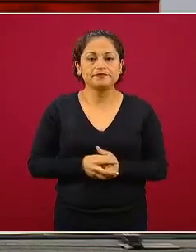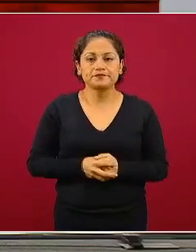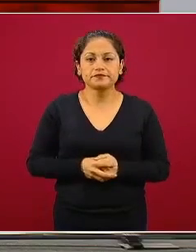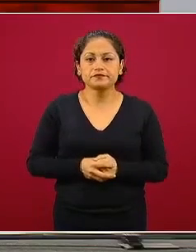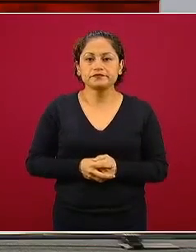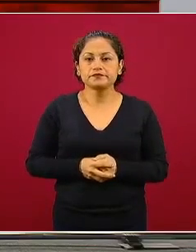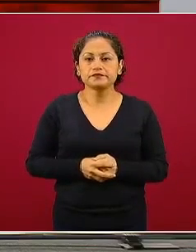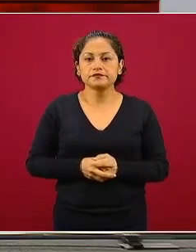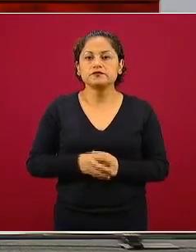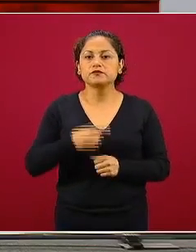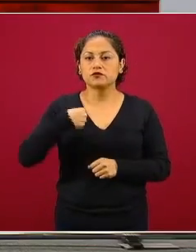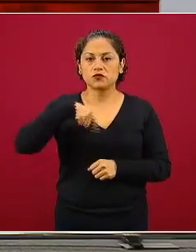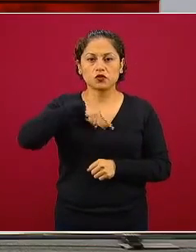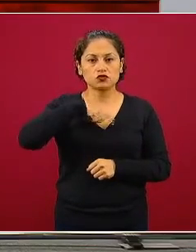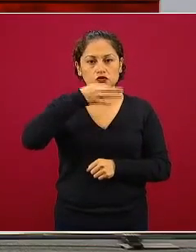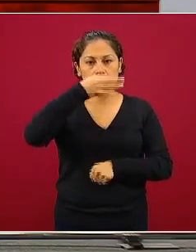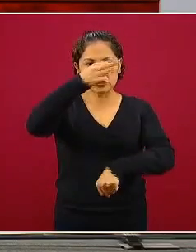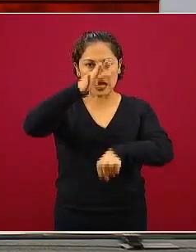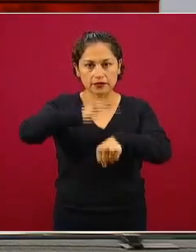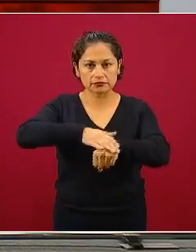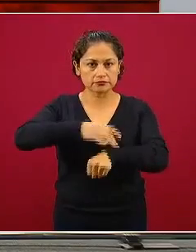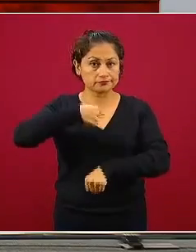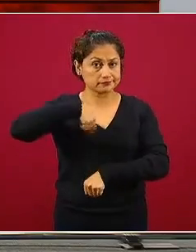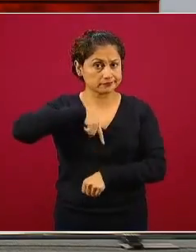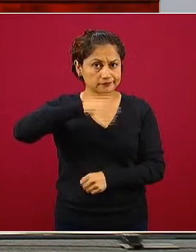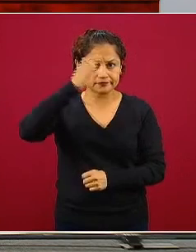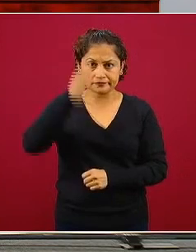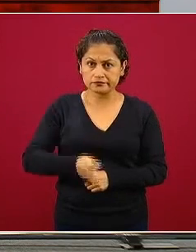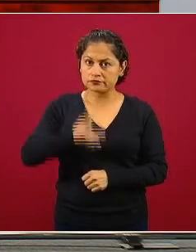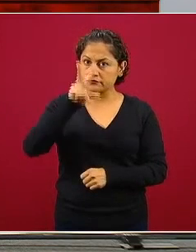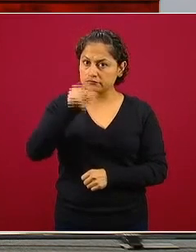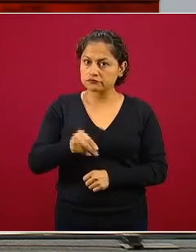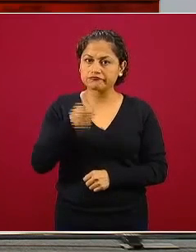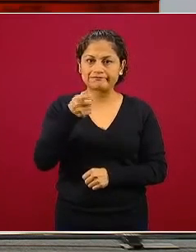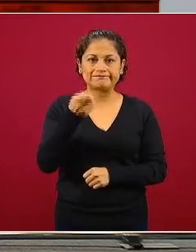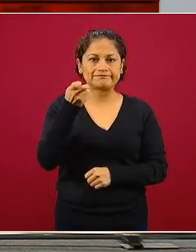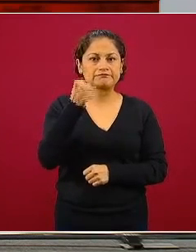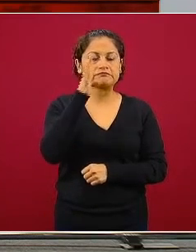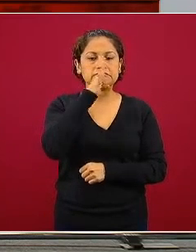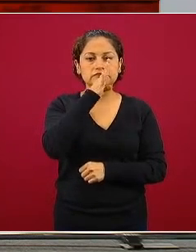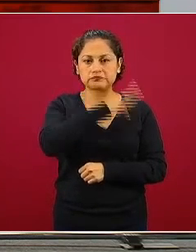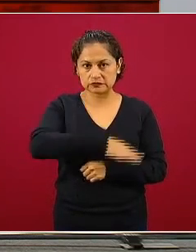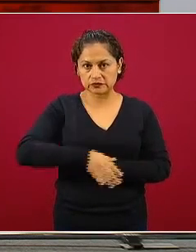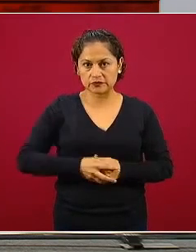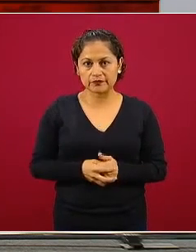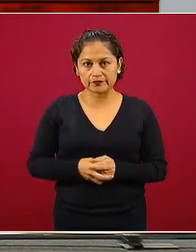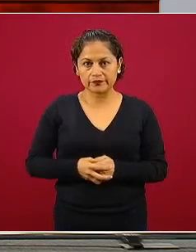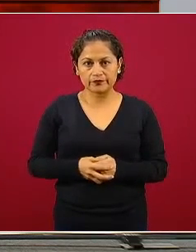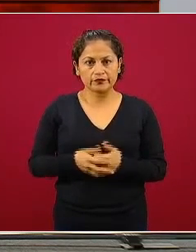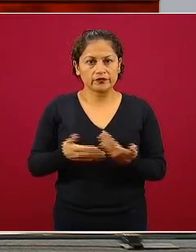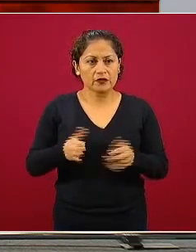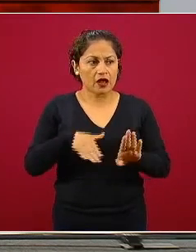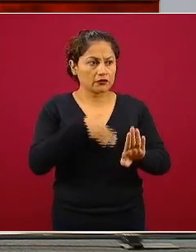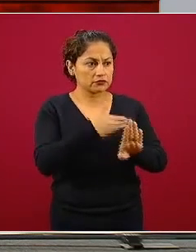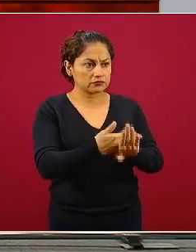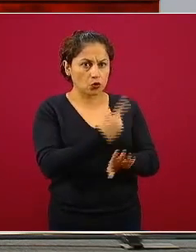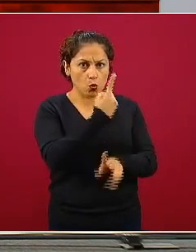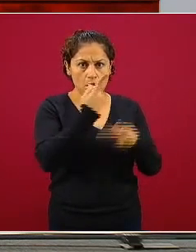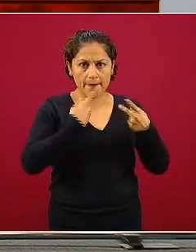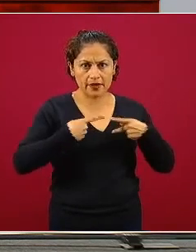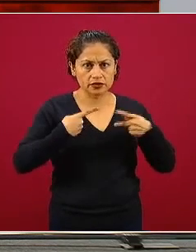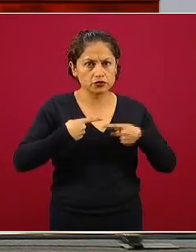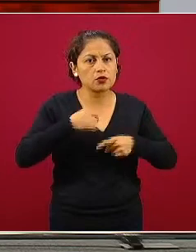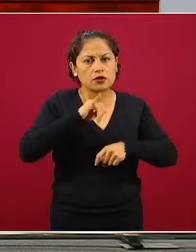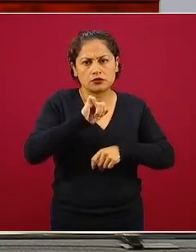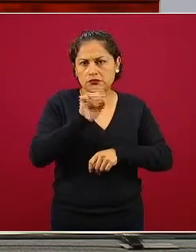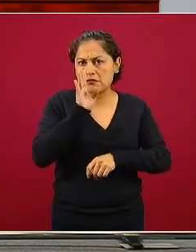reprobamos y condenamos este tipo de actos en general hacia cualquier persona pero en este caso en